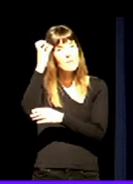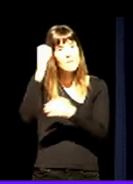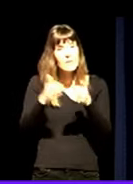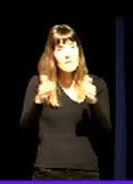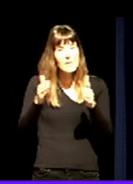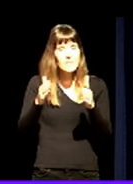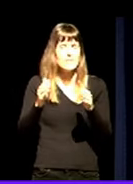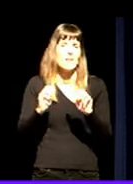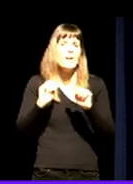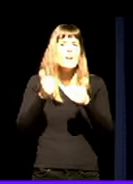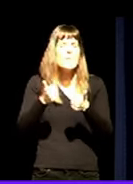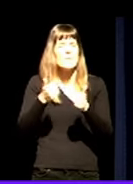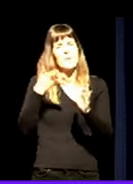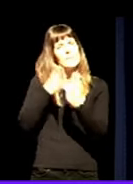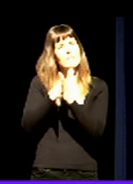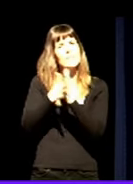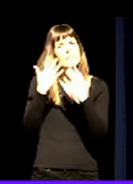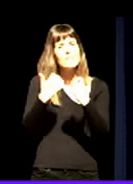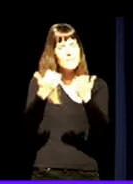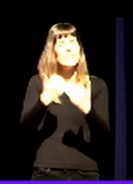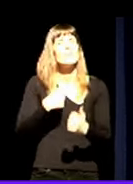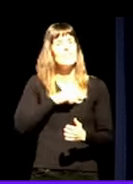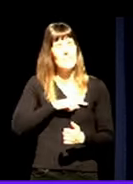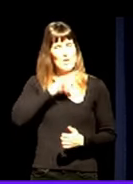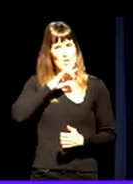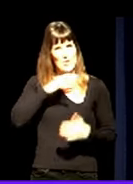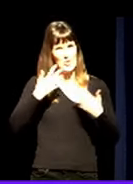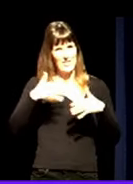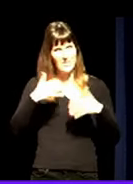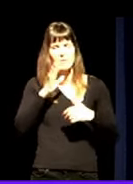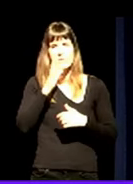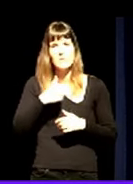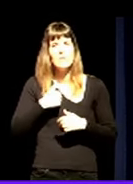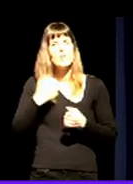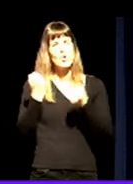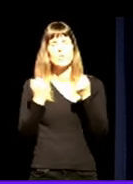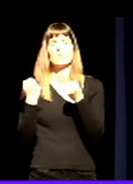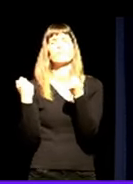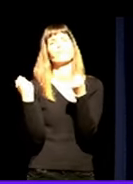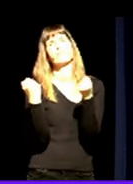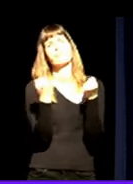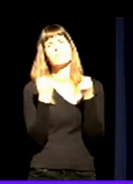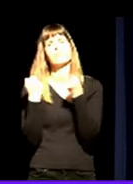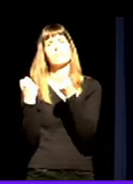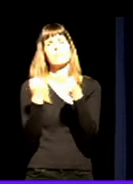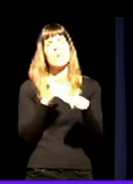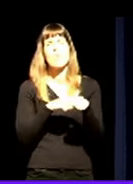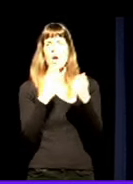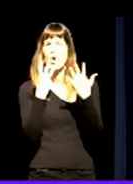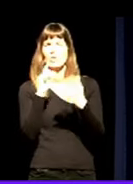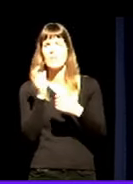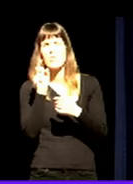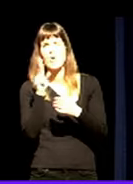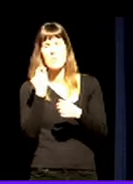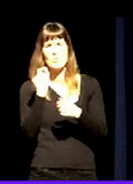beraizu genberk nire ikusi Bezienko duetan ditzen, Egozioa, Eguzioa, 15.12, ega